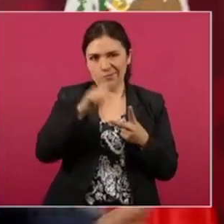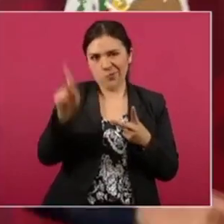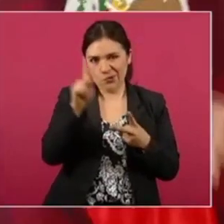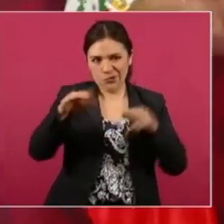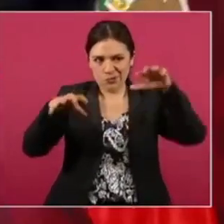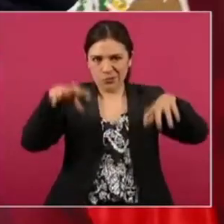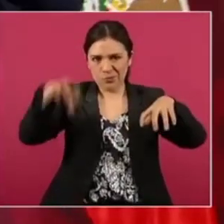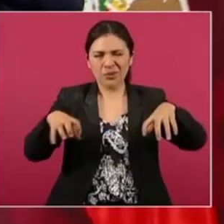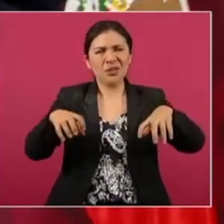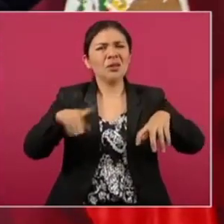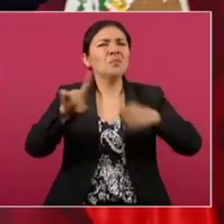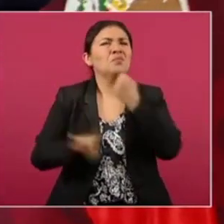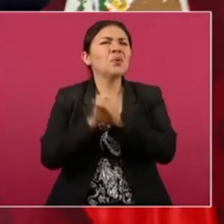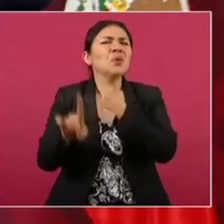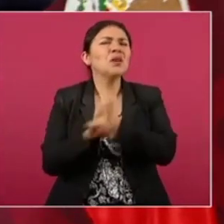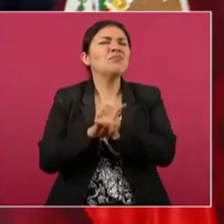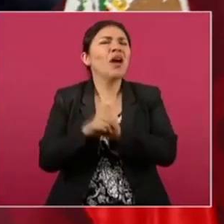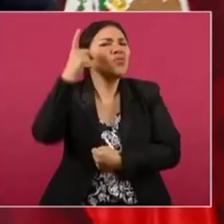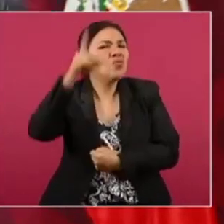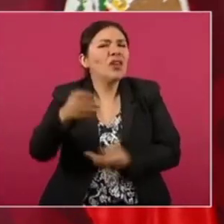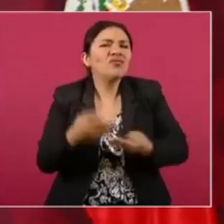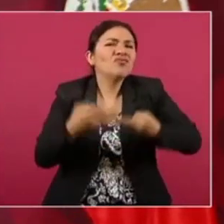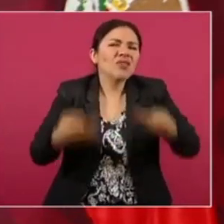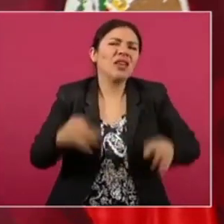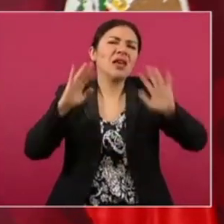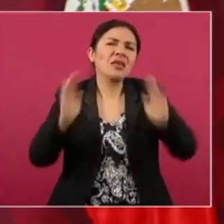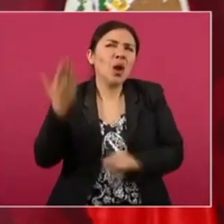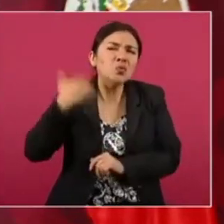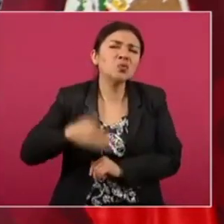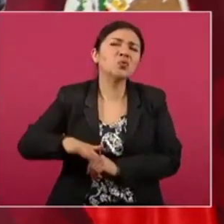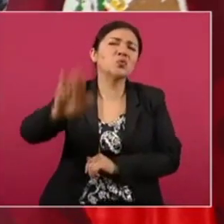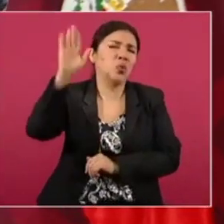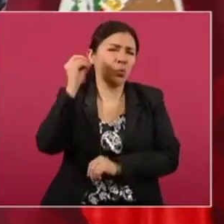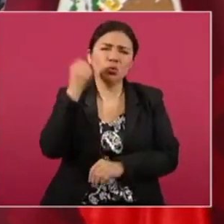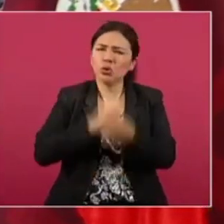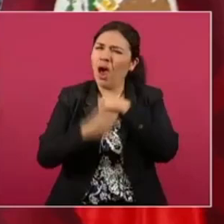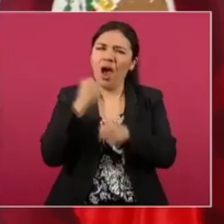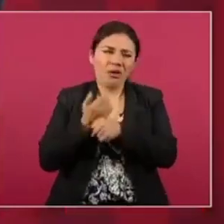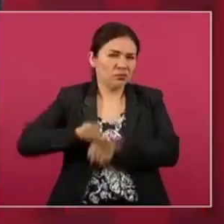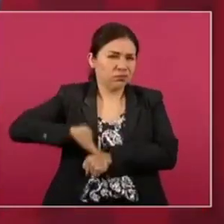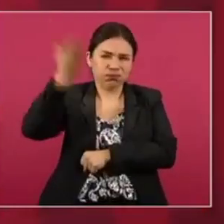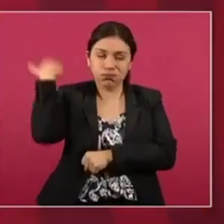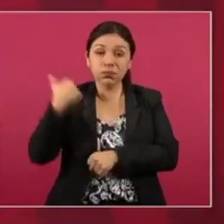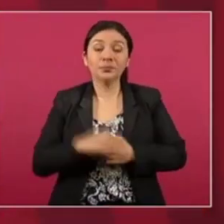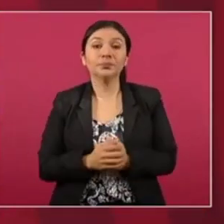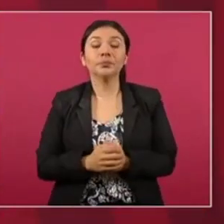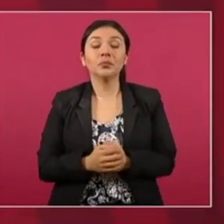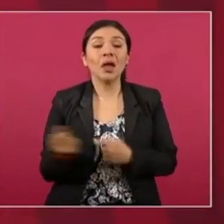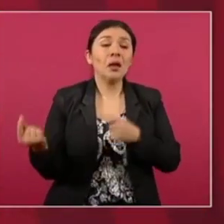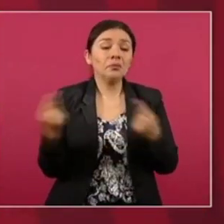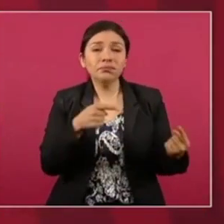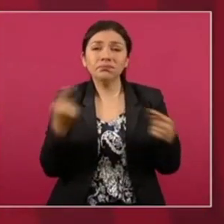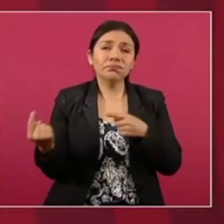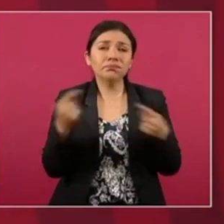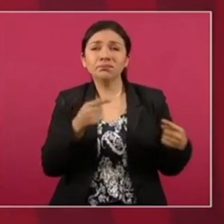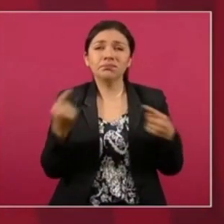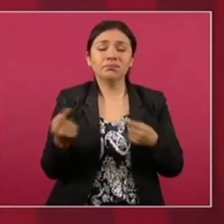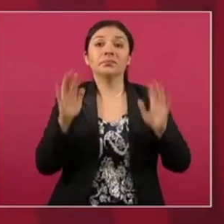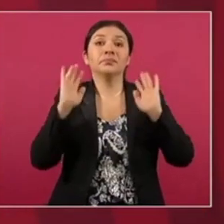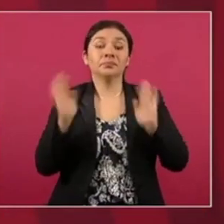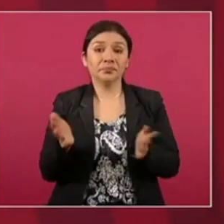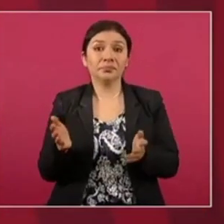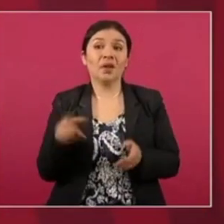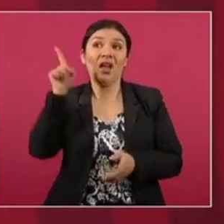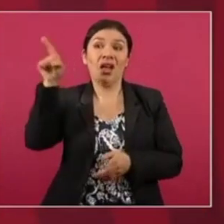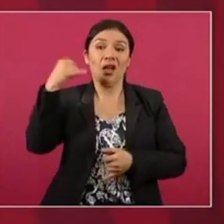problema agrario de décadas, resuelven en última instancia